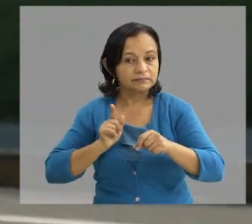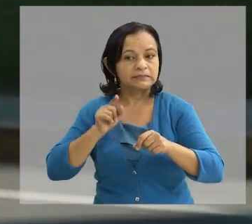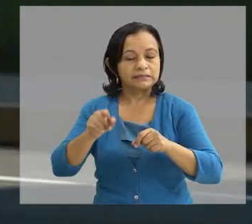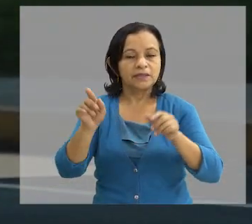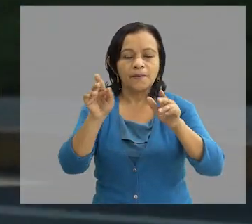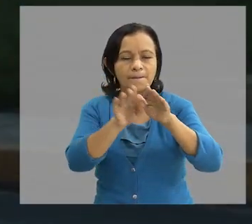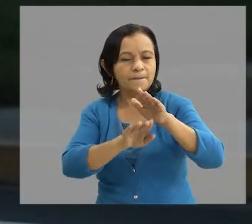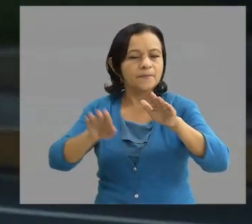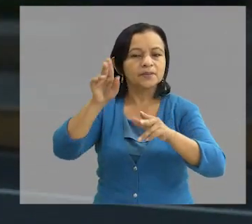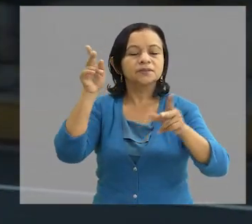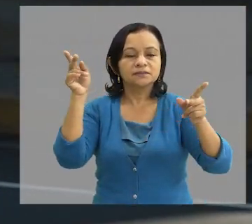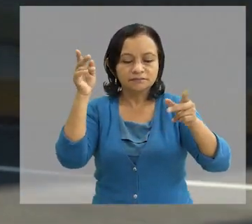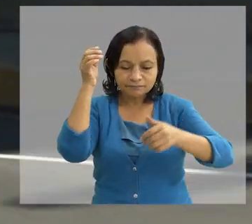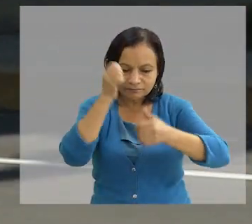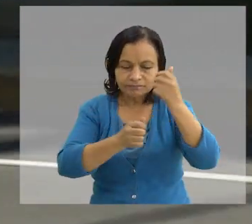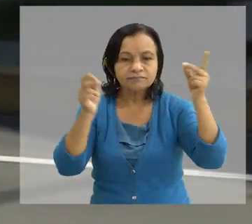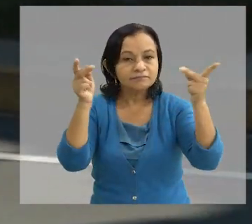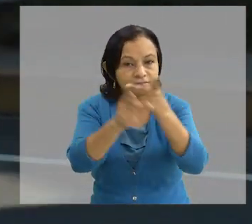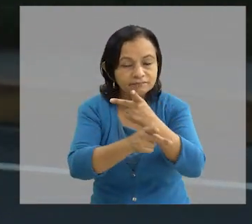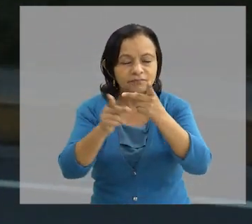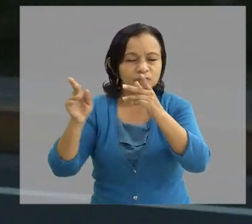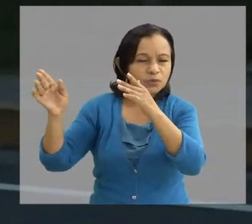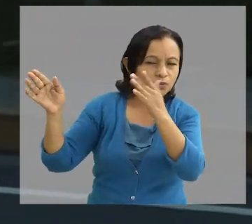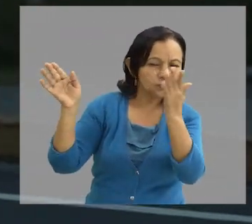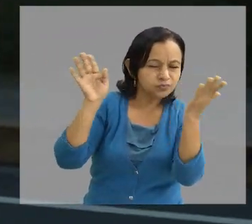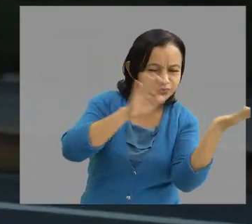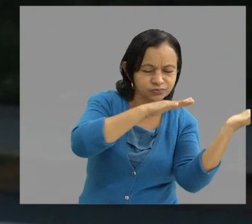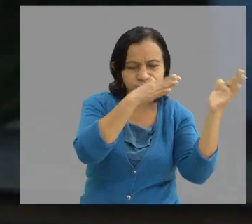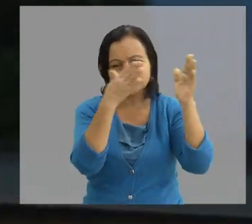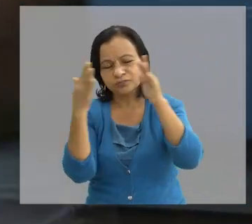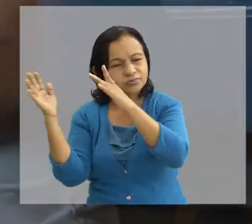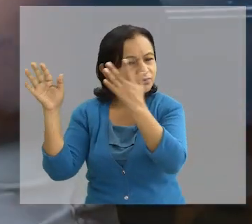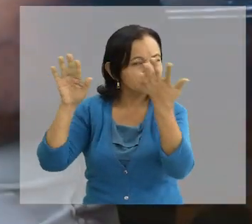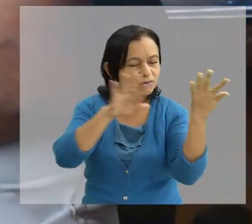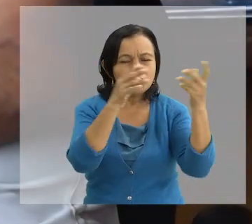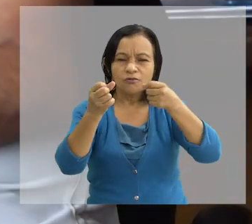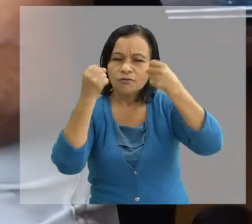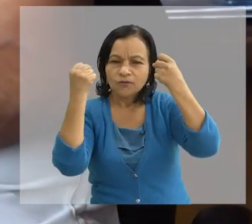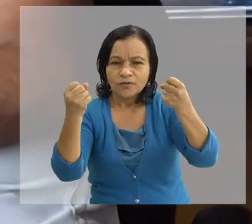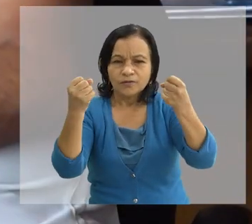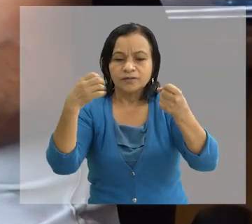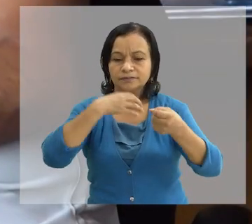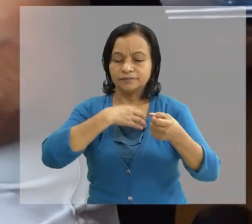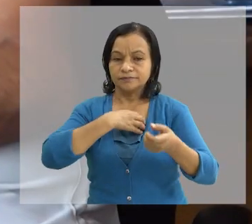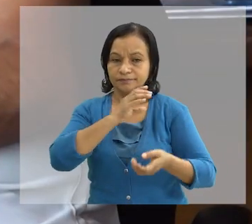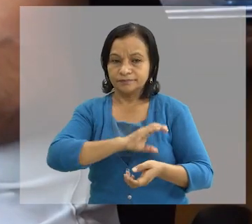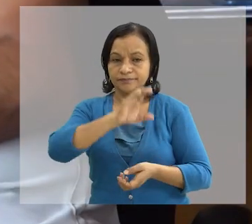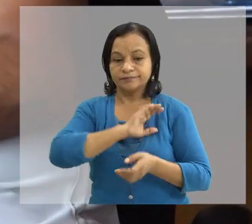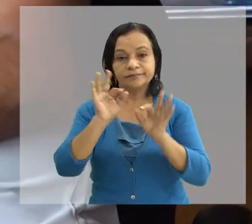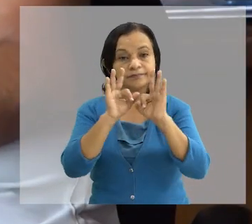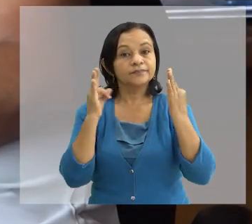tenido mayores afectaciones por los fuertes vientos, verdad Y es ahí donde, por nuestras características, nuestra